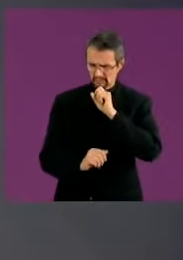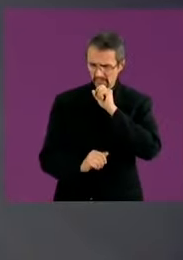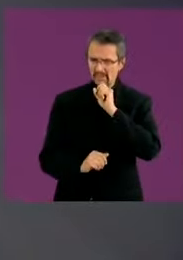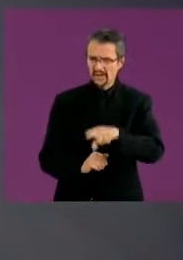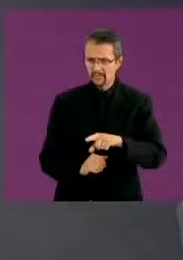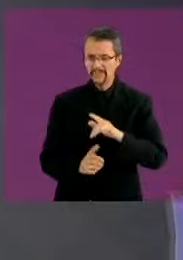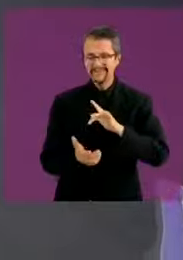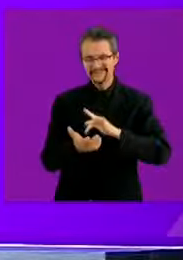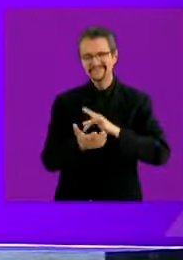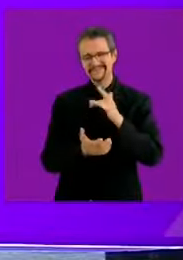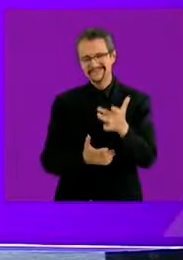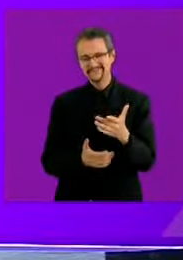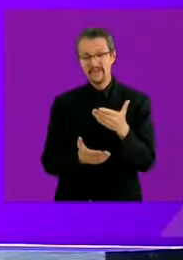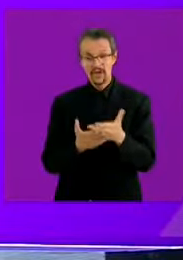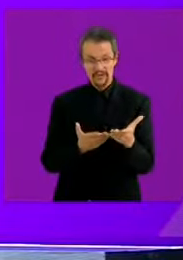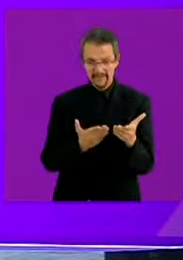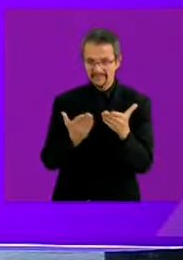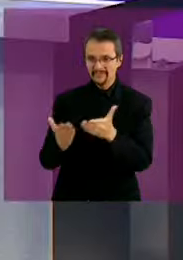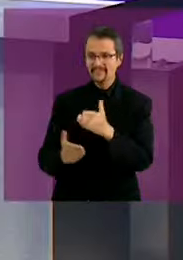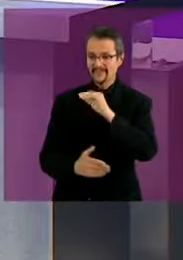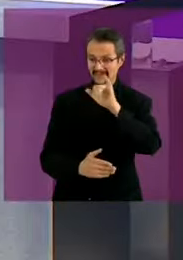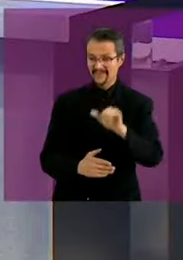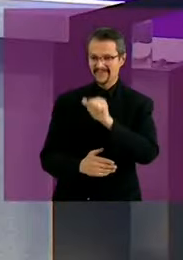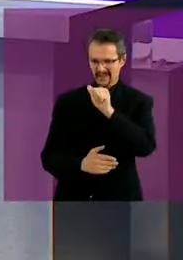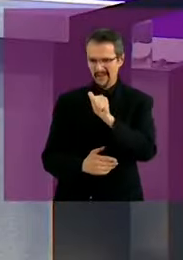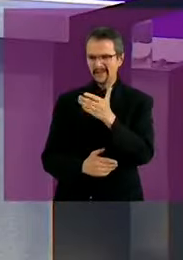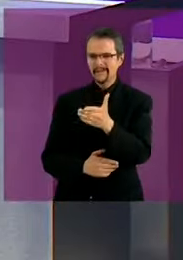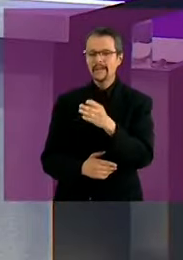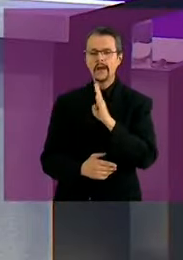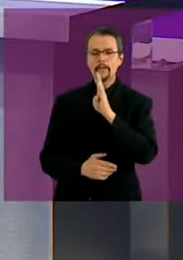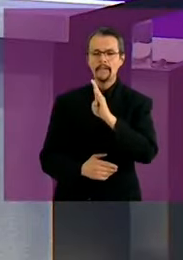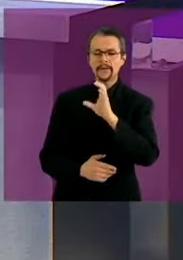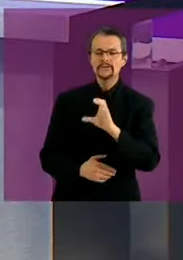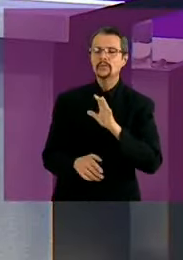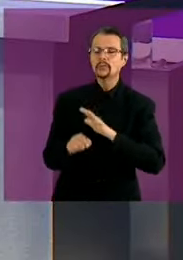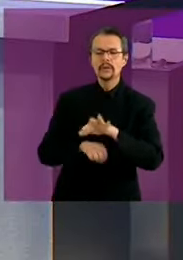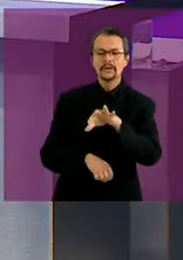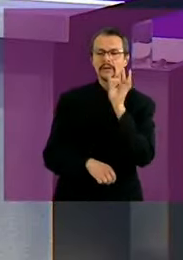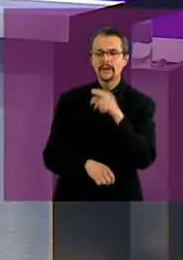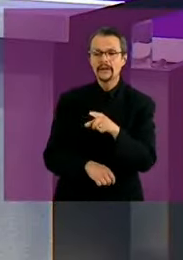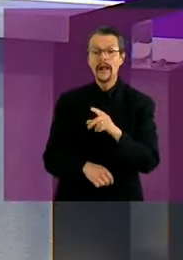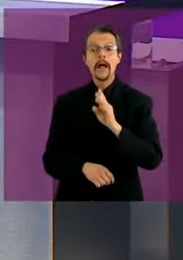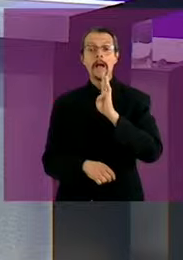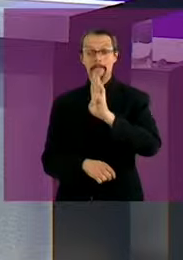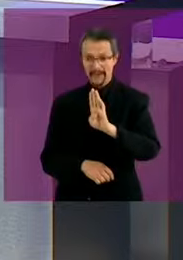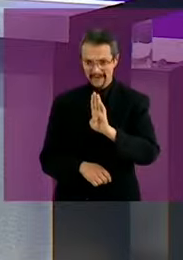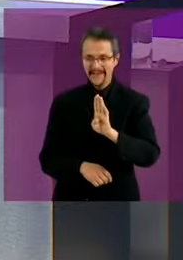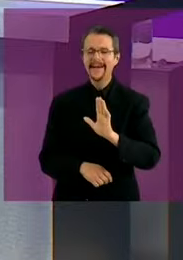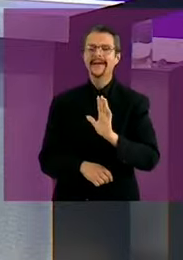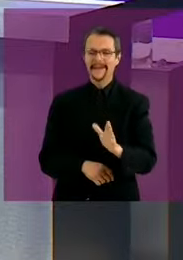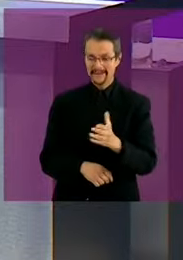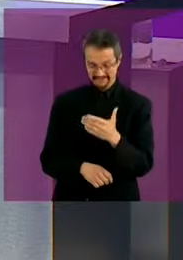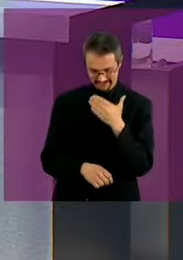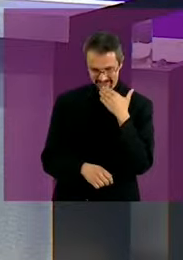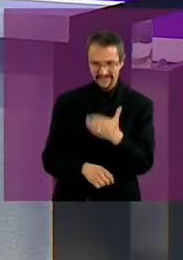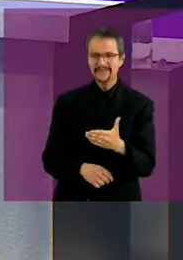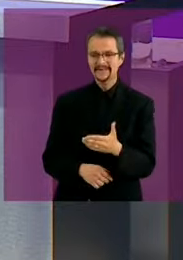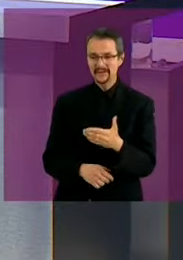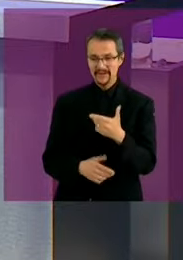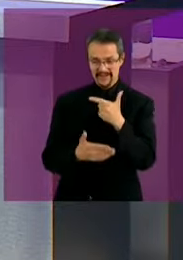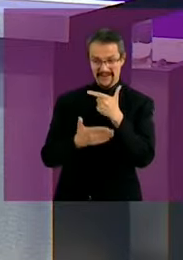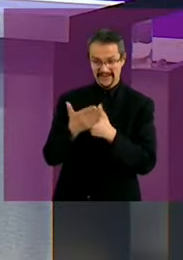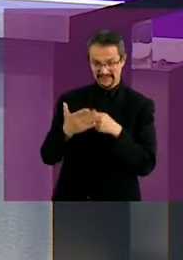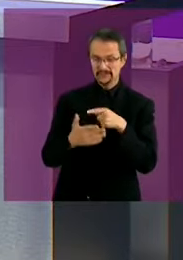con el candidato Jorge Maínez B o C B muy bien vamos con las preguntas de la ciudadanía